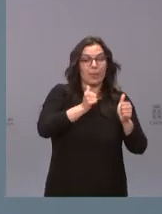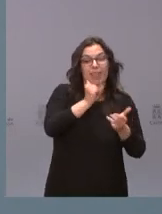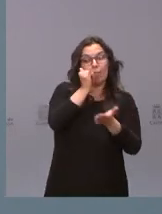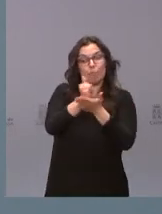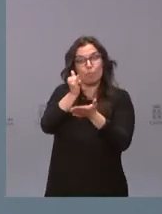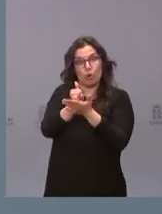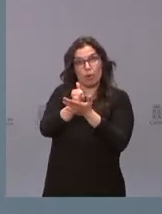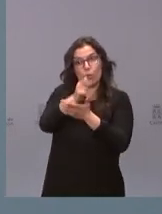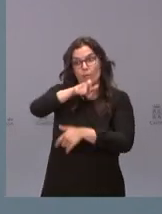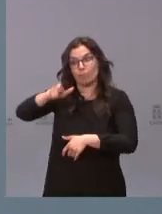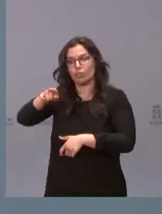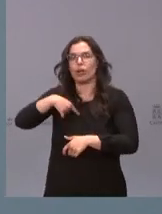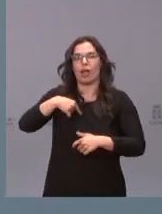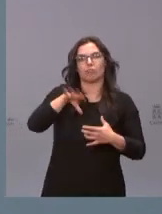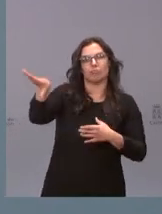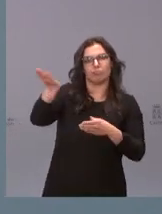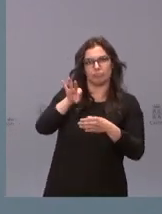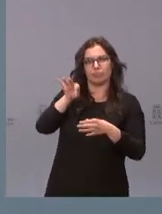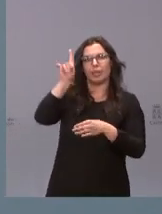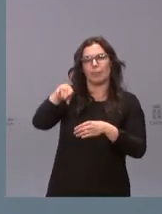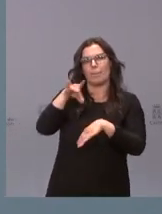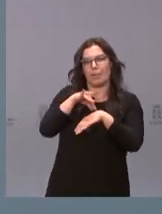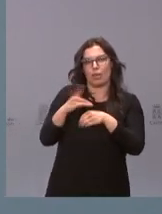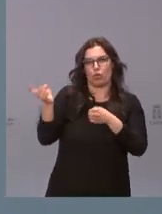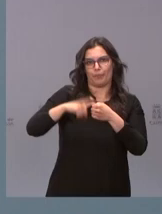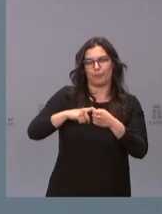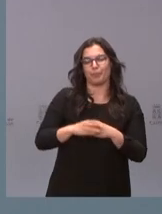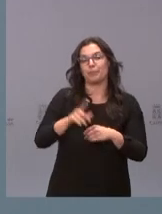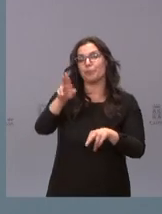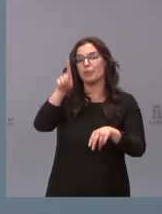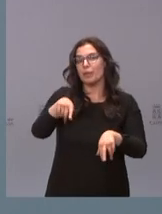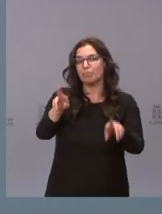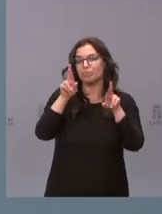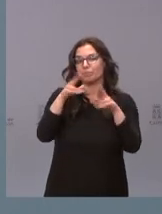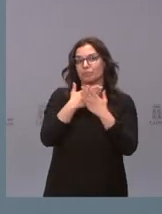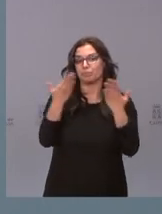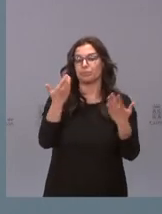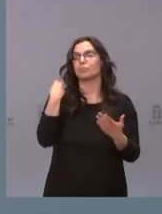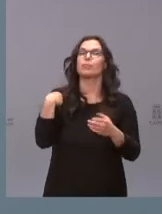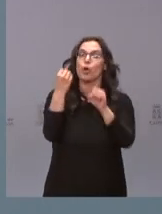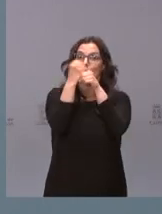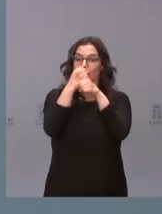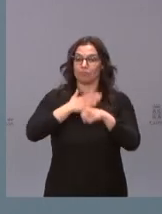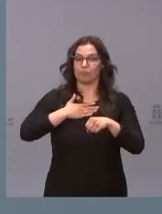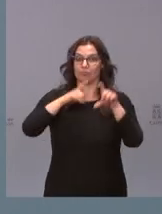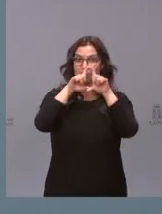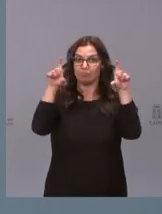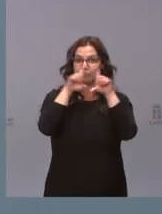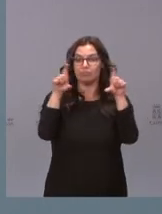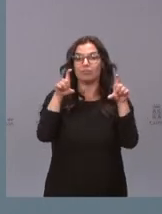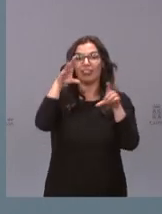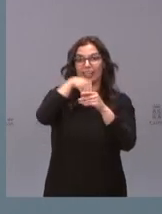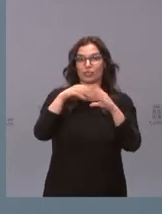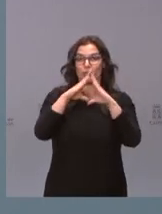clínicos. También confiamos en que, al ubicar los laboratorios de Carrasco Research en la Universidad de